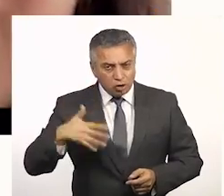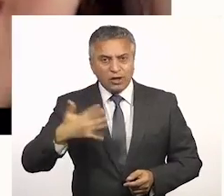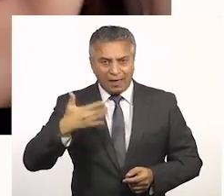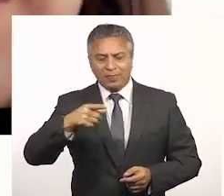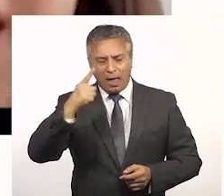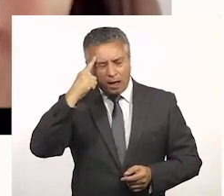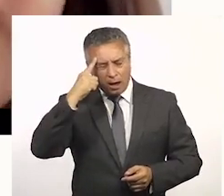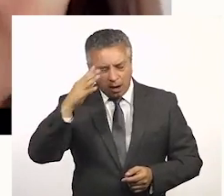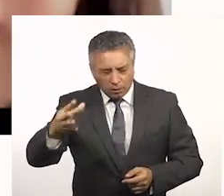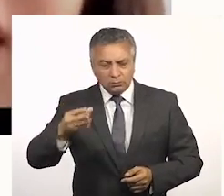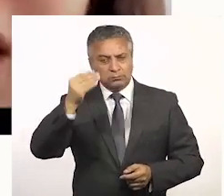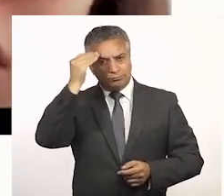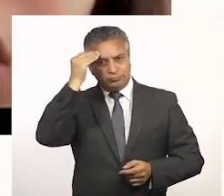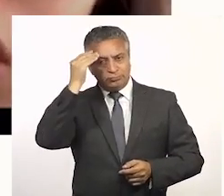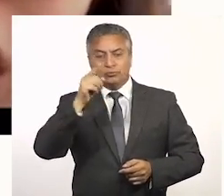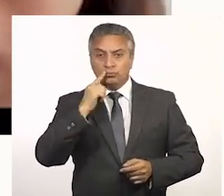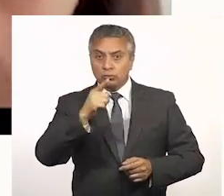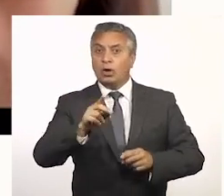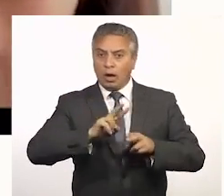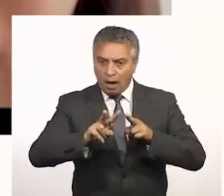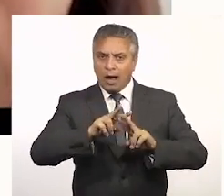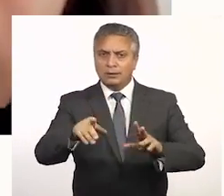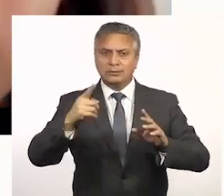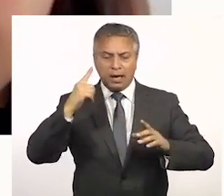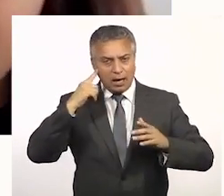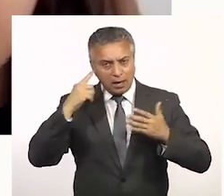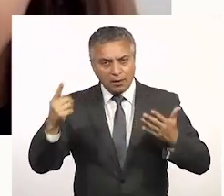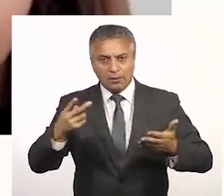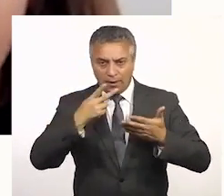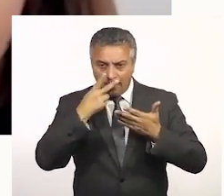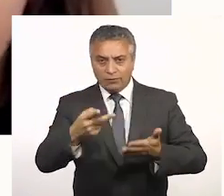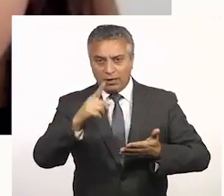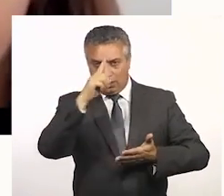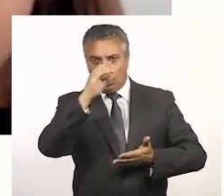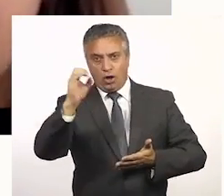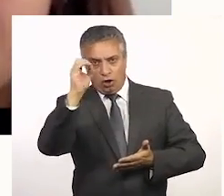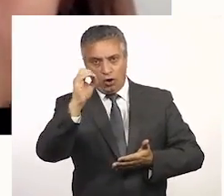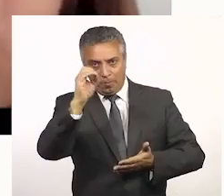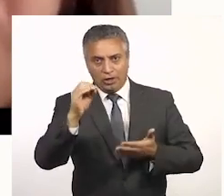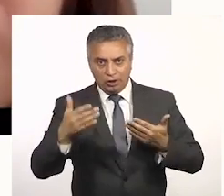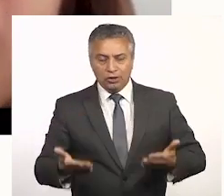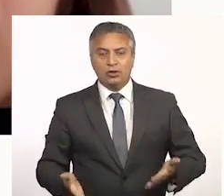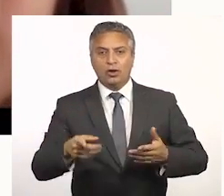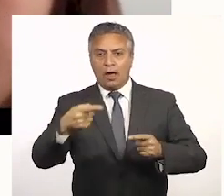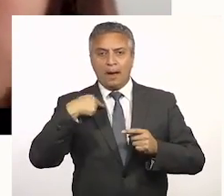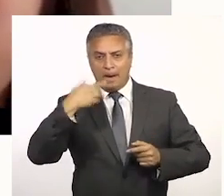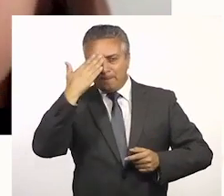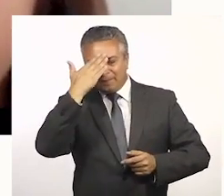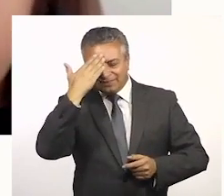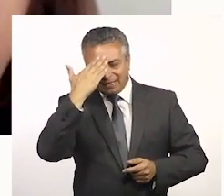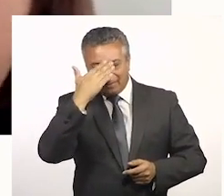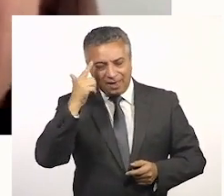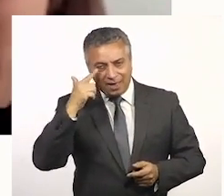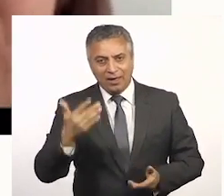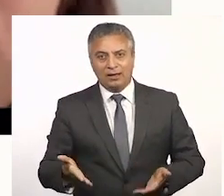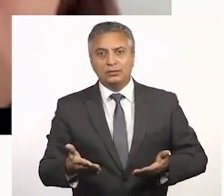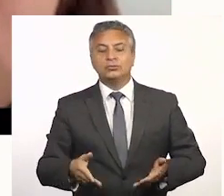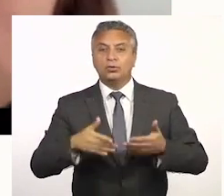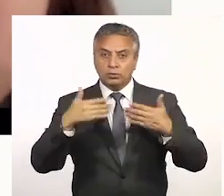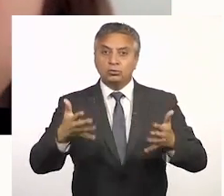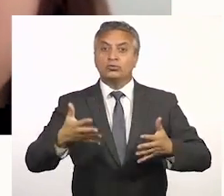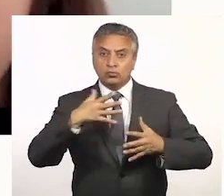súper importante tenerlo en consideración si ustedes nos están haciendo escuchar nuestras opiniones, nuestros